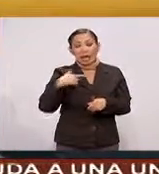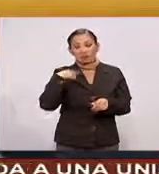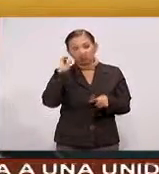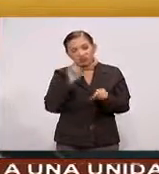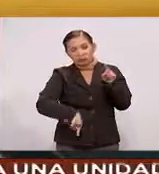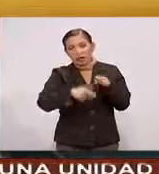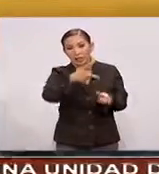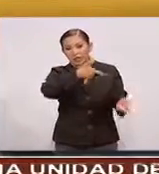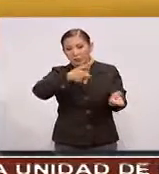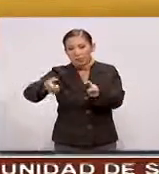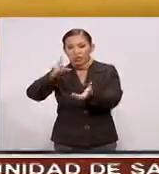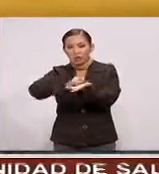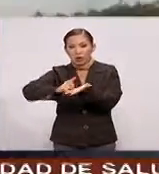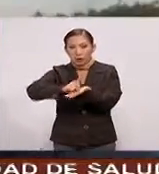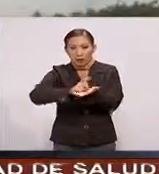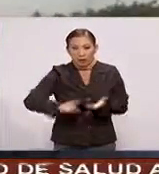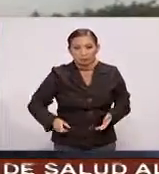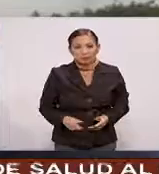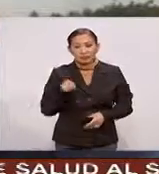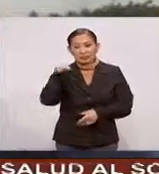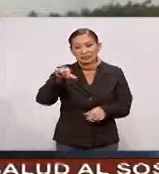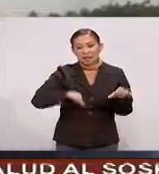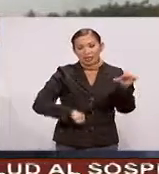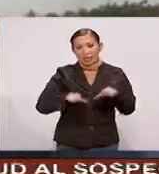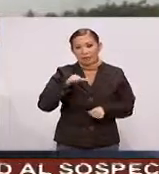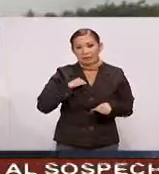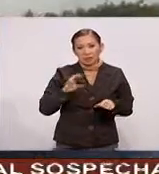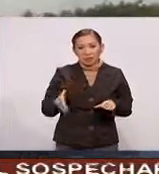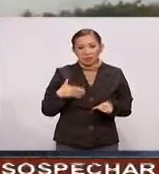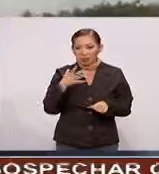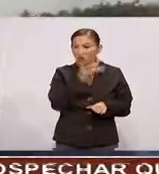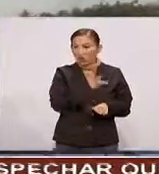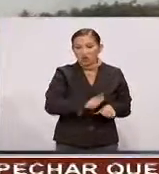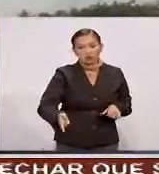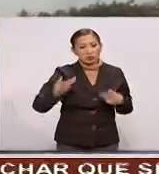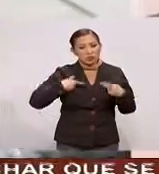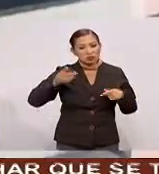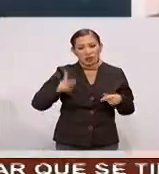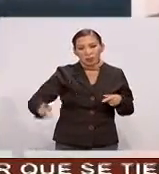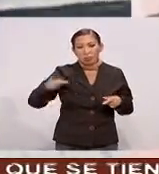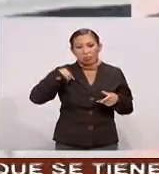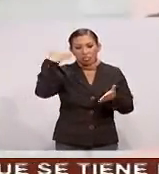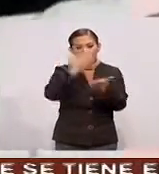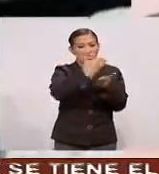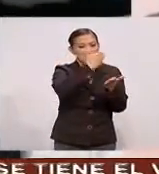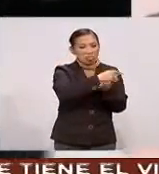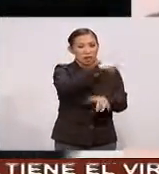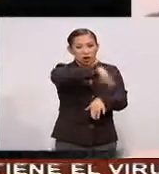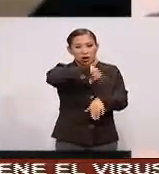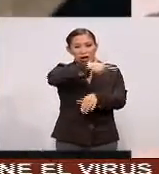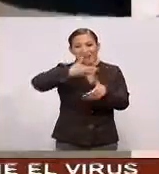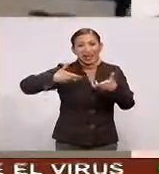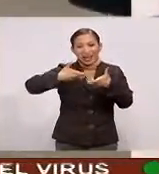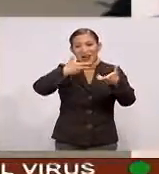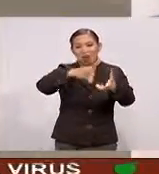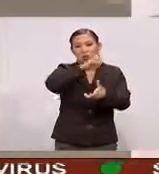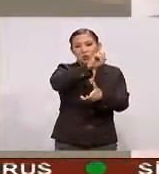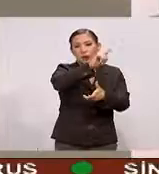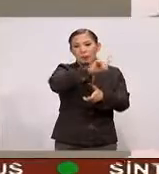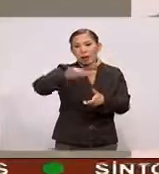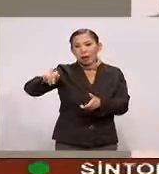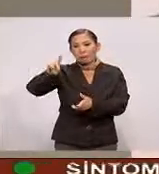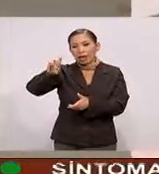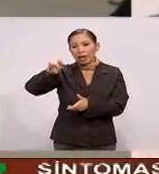aseguró Armas y droga Esta acción Desató la inconformidad De los pobladores Quienes bloquearon Por varias horas La carretera Uroapan